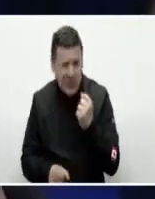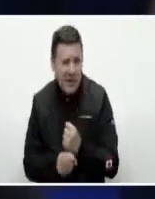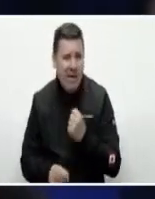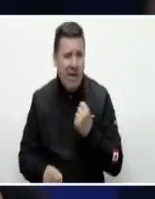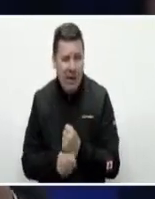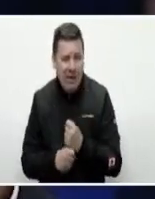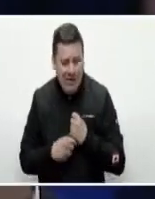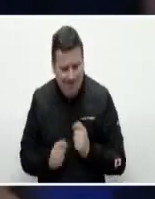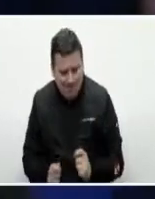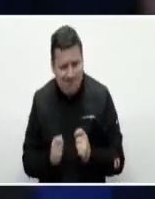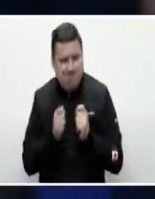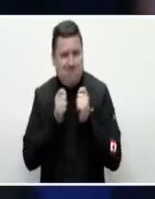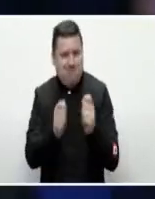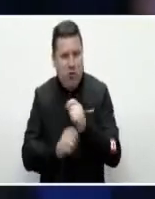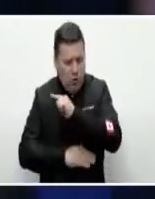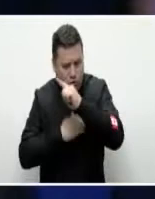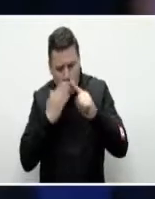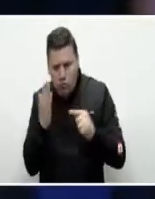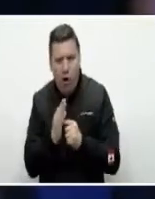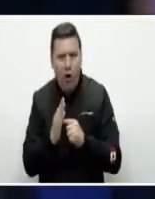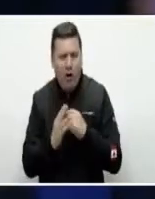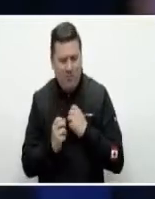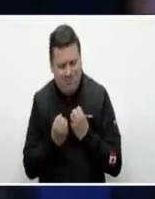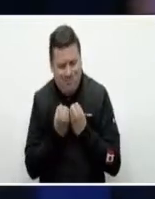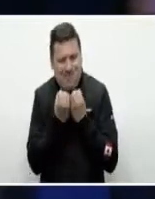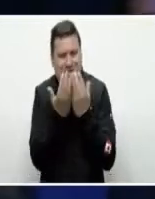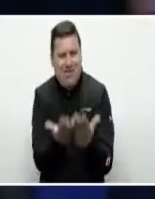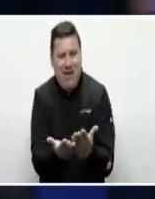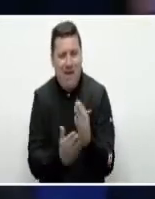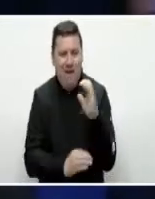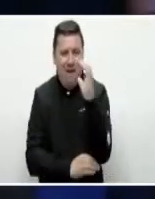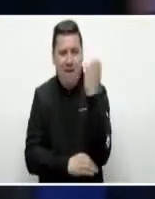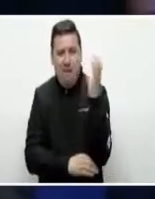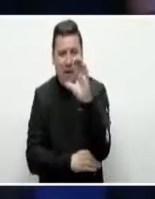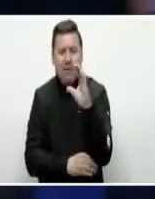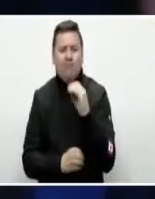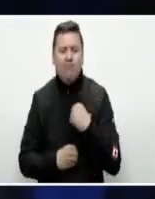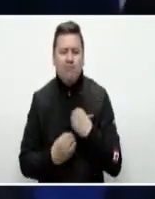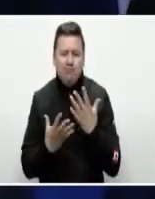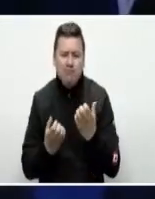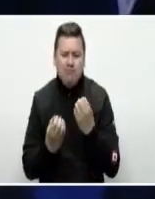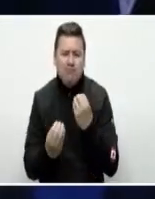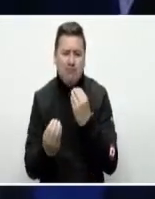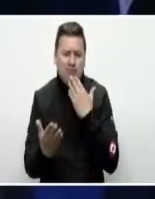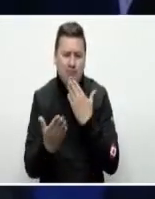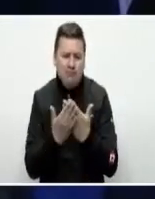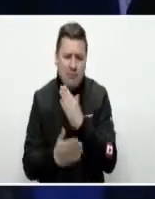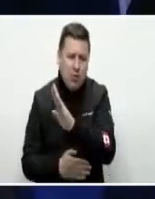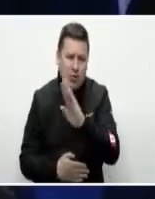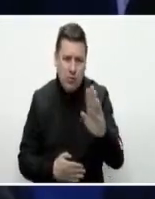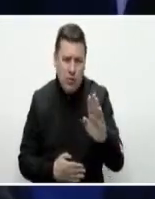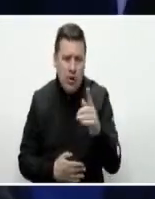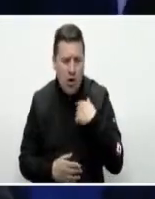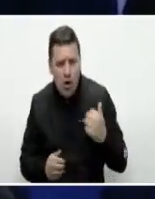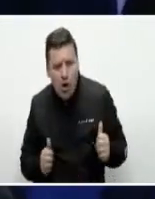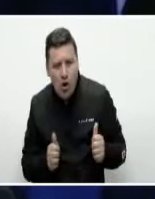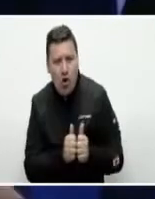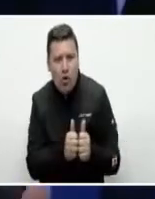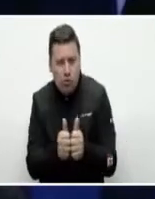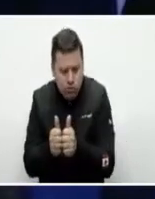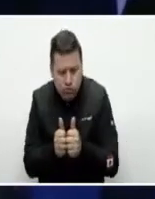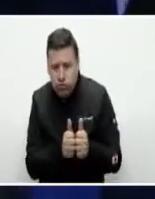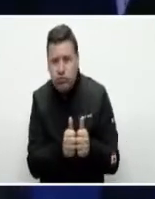donde hemos entregado todo por nuestro país. Quiero agradecerles a ustedes que nos han acompañado